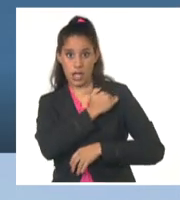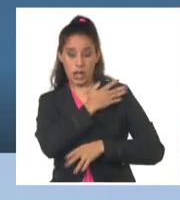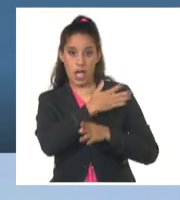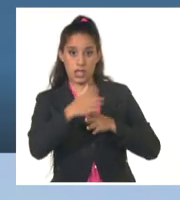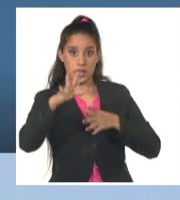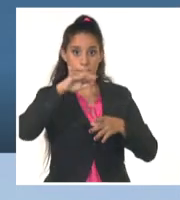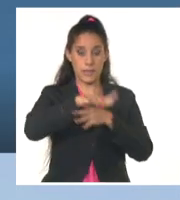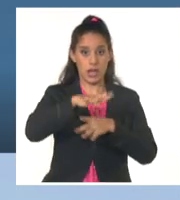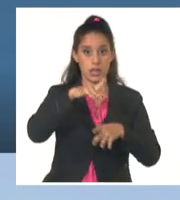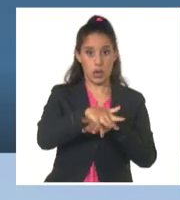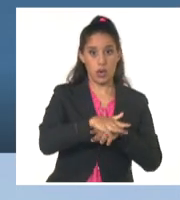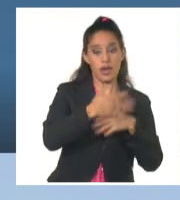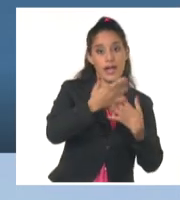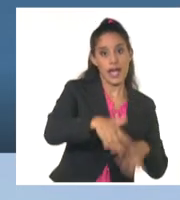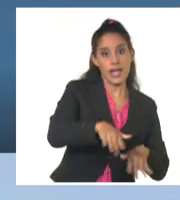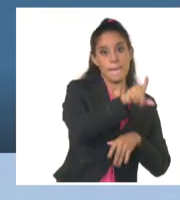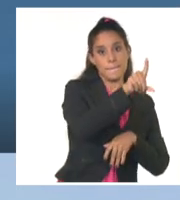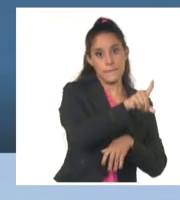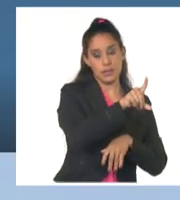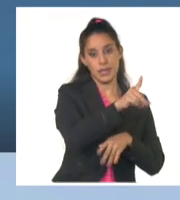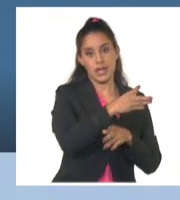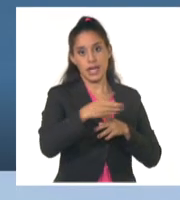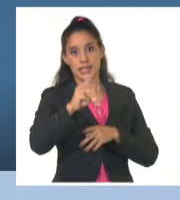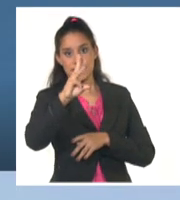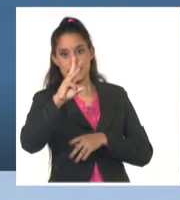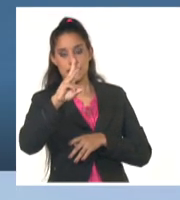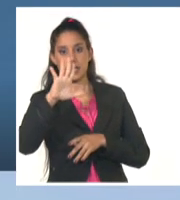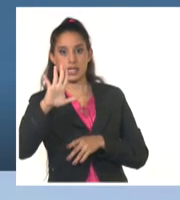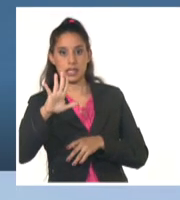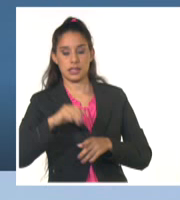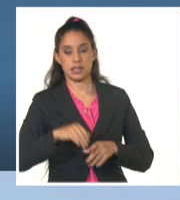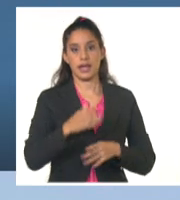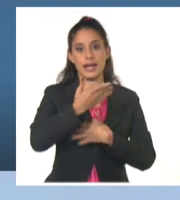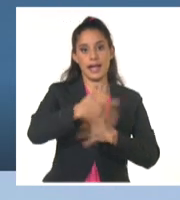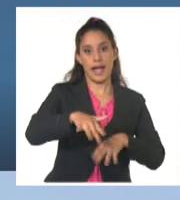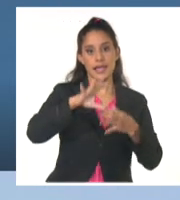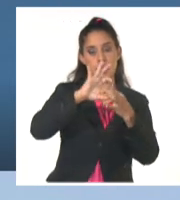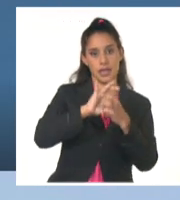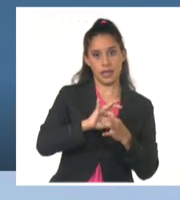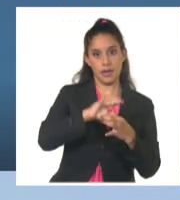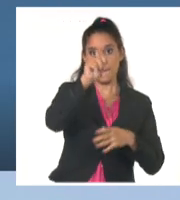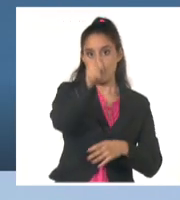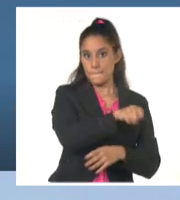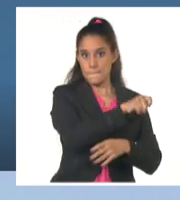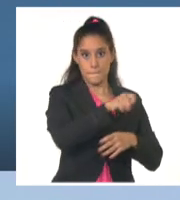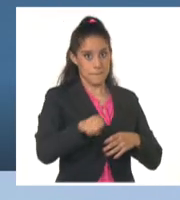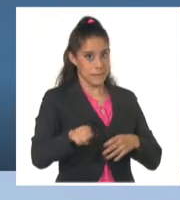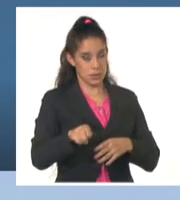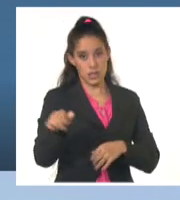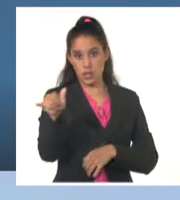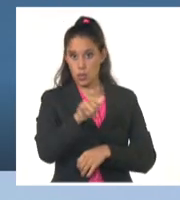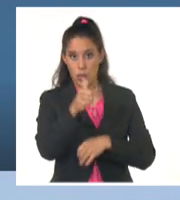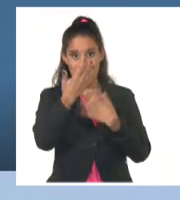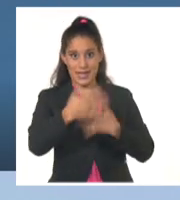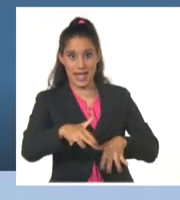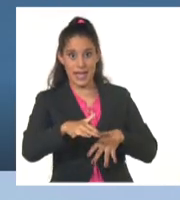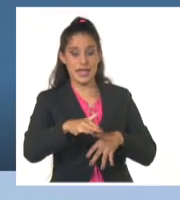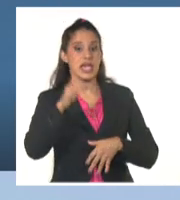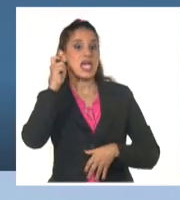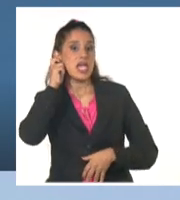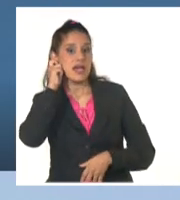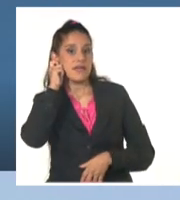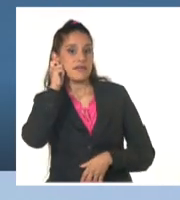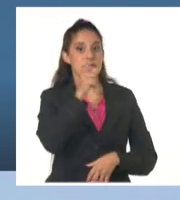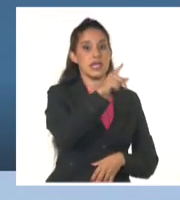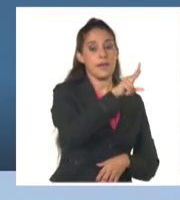Primera, Tercera y Quinta desde Paseo hasta Calle G. Queda prohibido el acceso también a calle F desde veintinueve